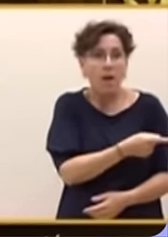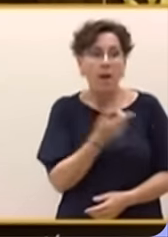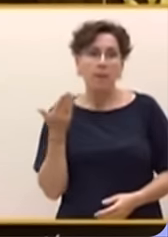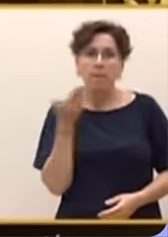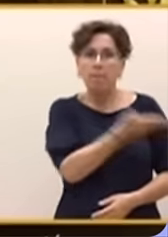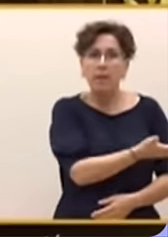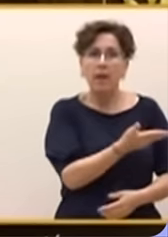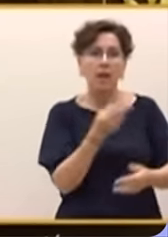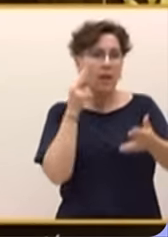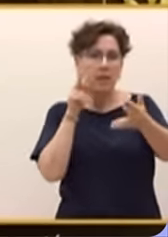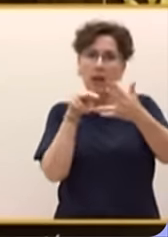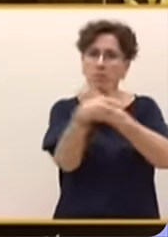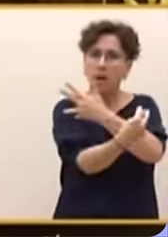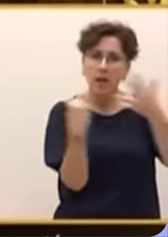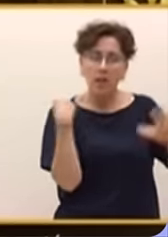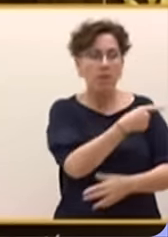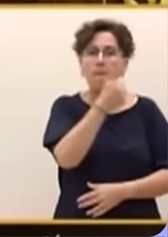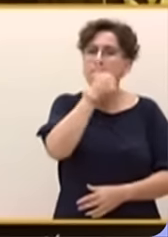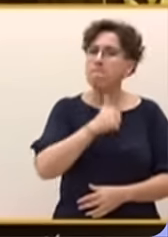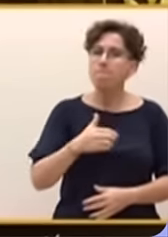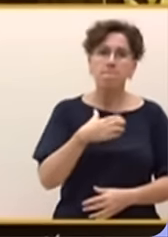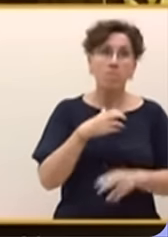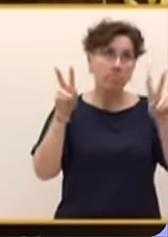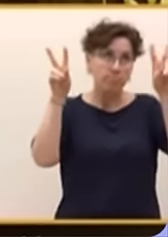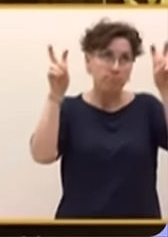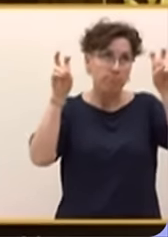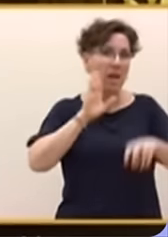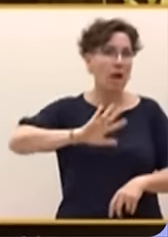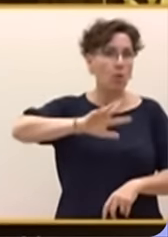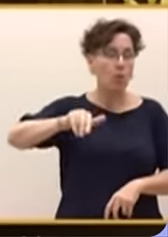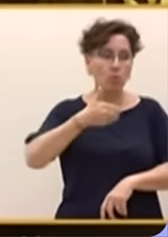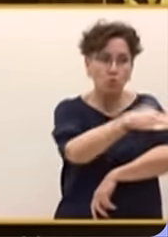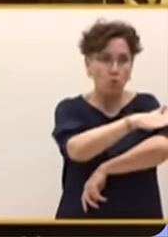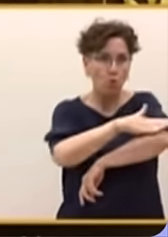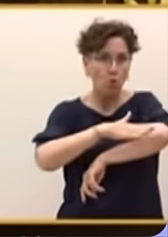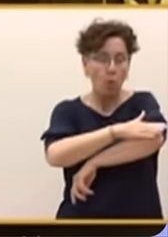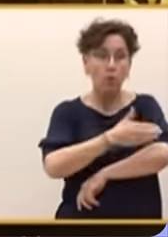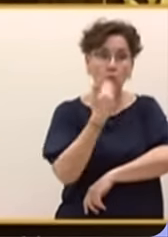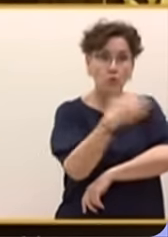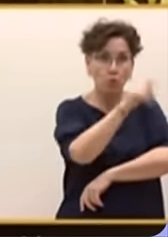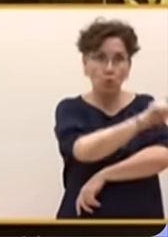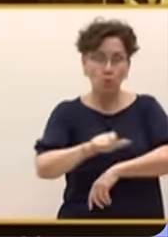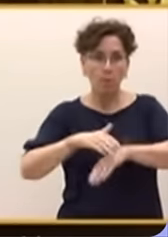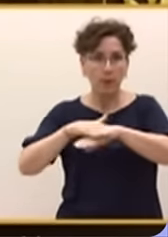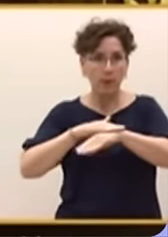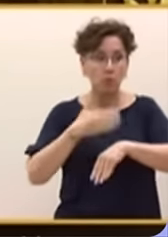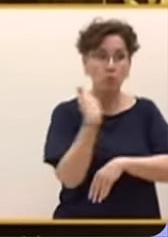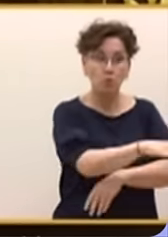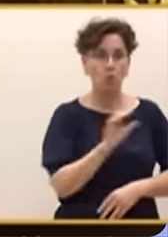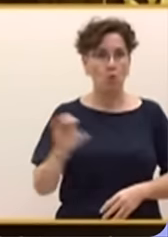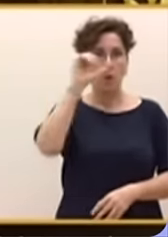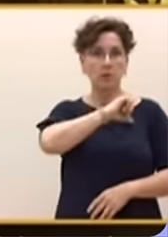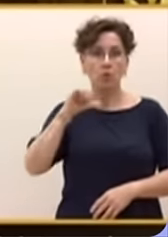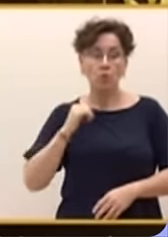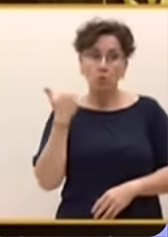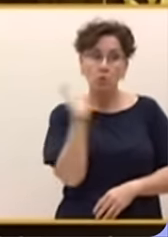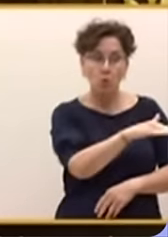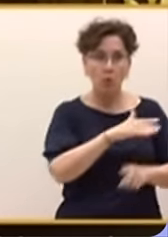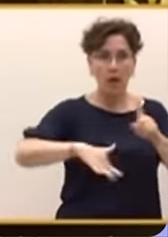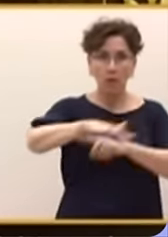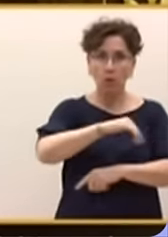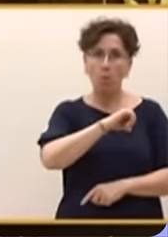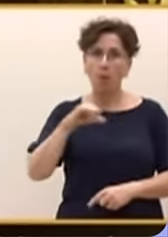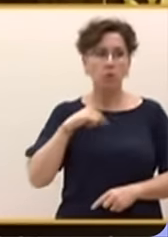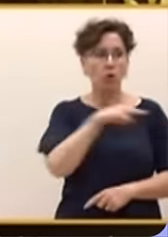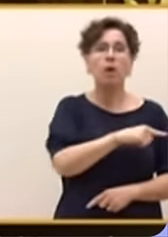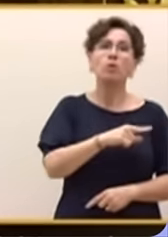transparencia sobre la presunta corrupción de su gobierno, sus ministros, de sus comunidades autónomas y de su entorno personal. No lo soporta y se toma